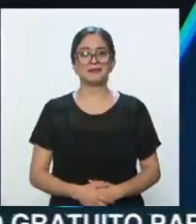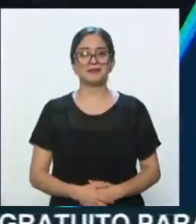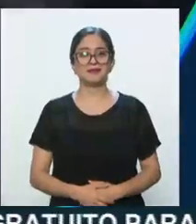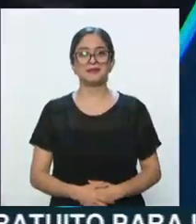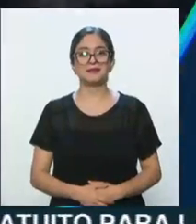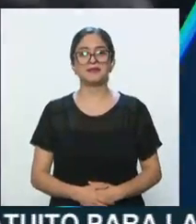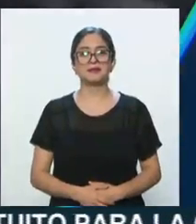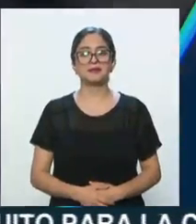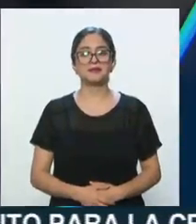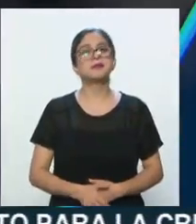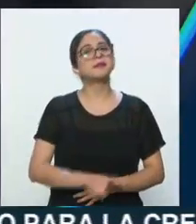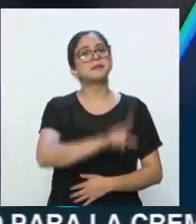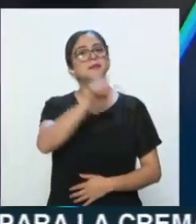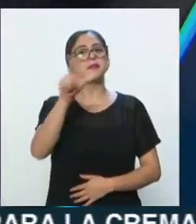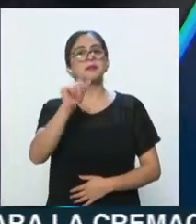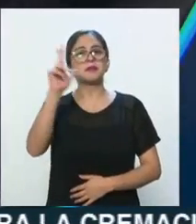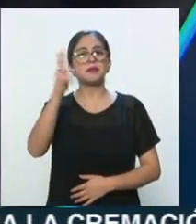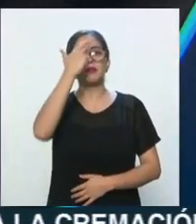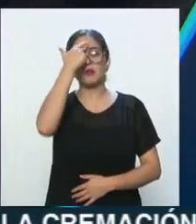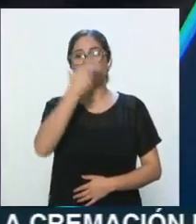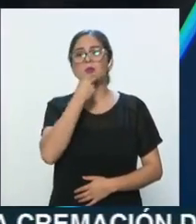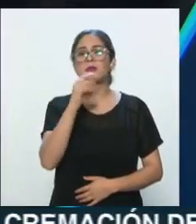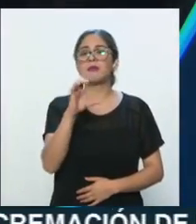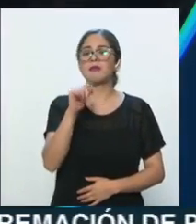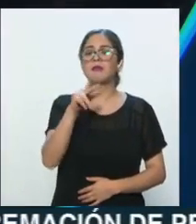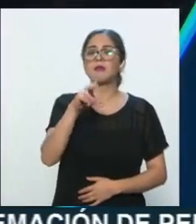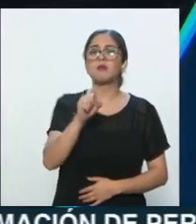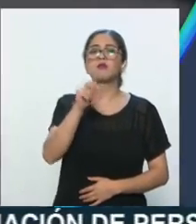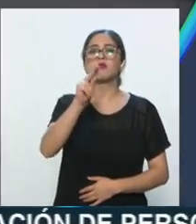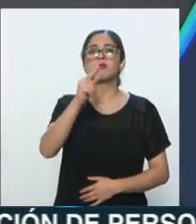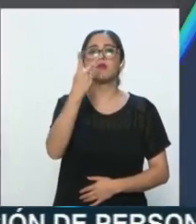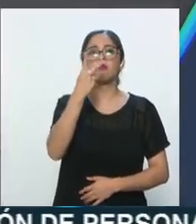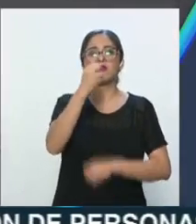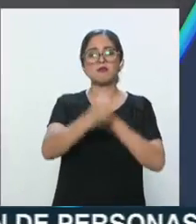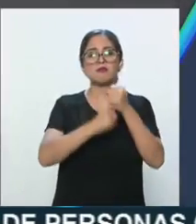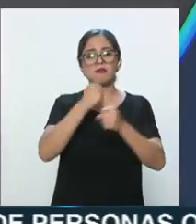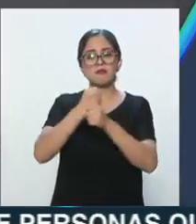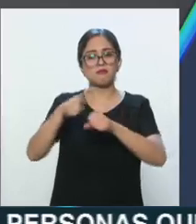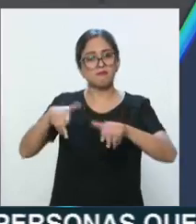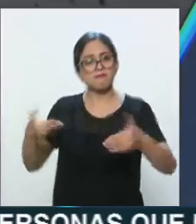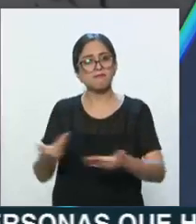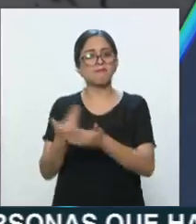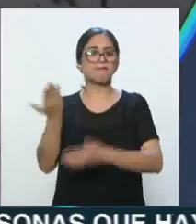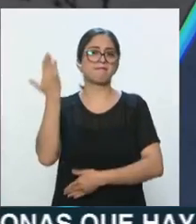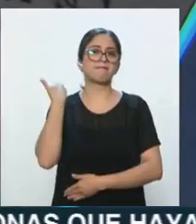Más adelante, recordamos a Carlos Monsiváis, a 82 años de su natalicia.